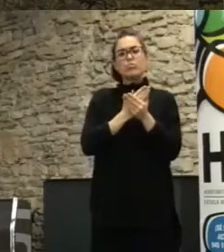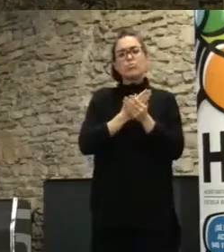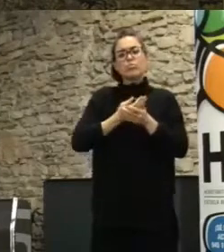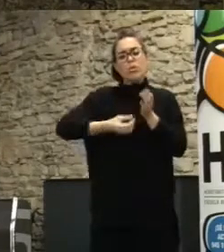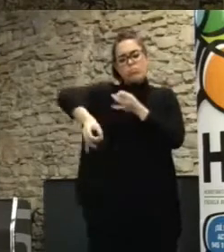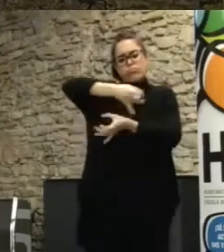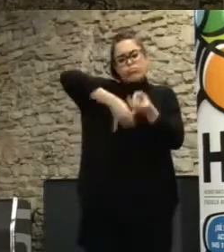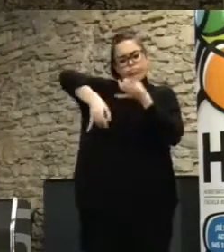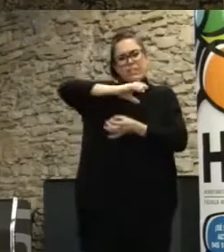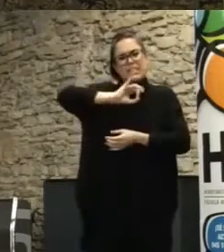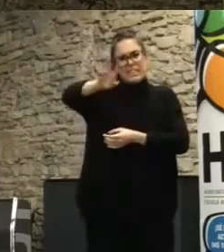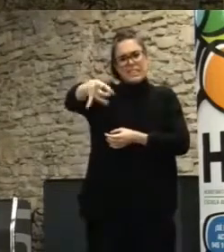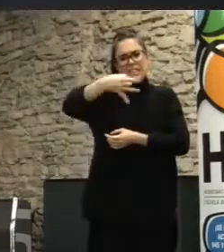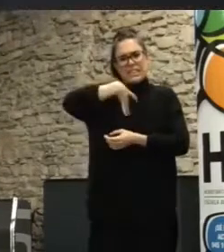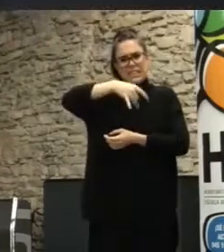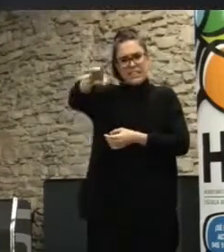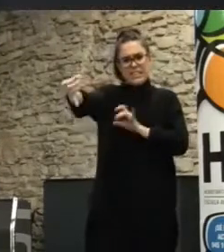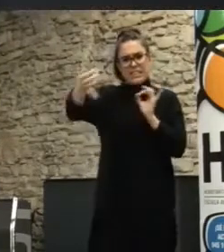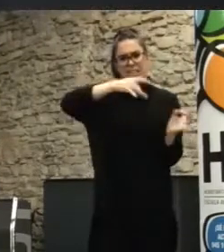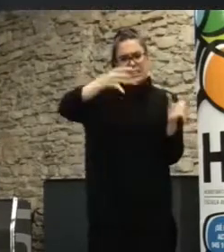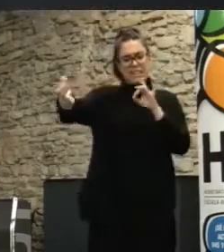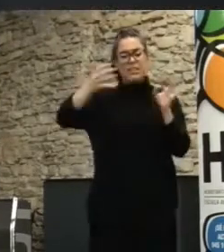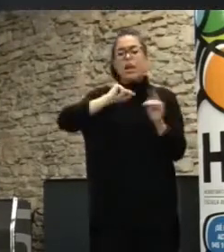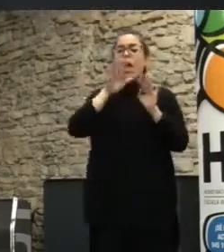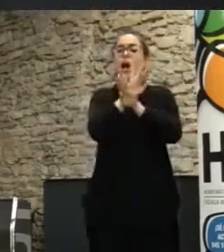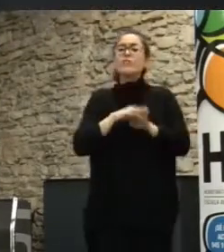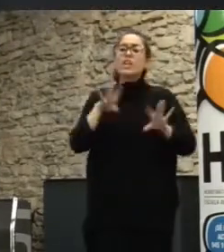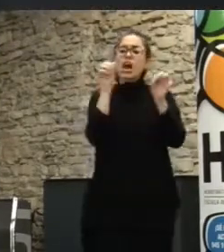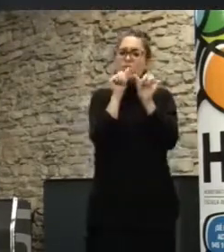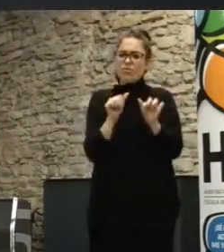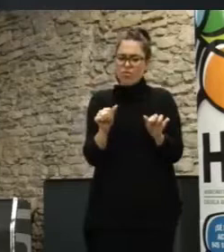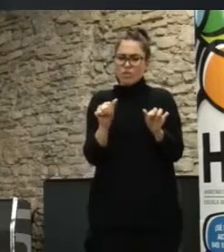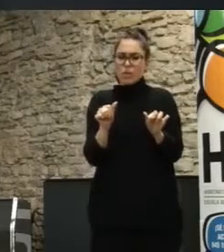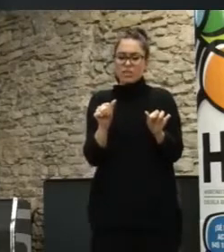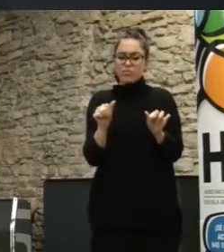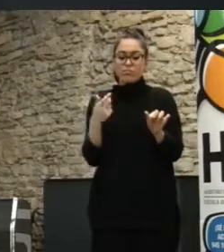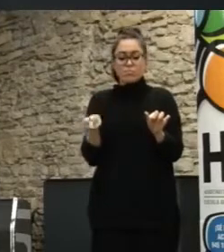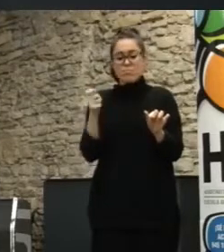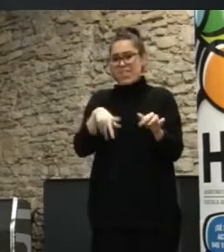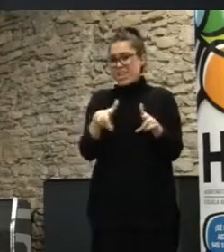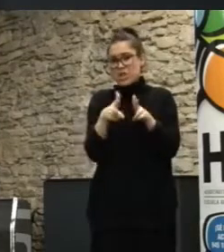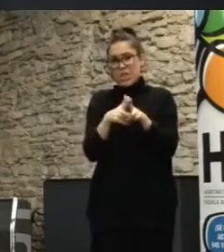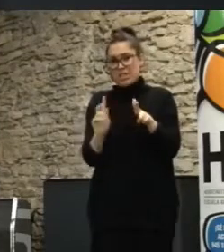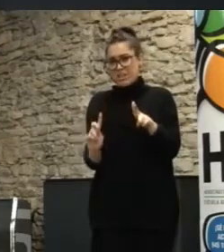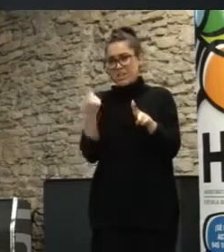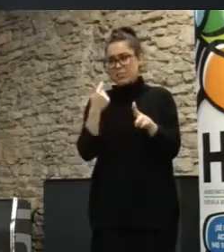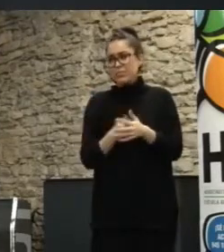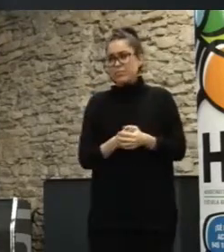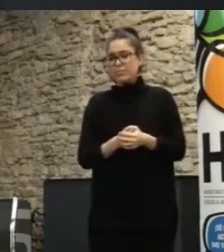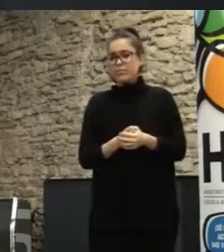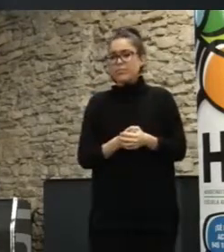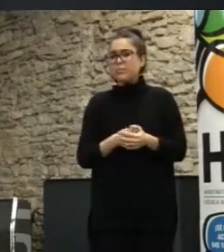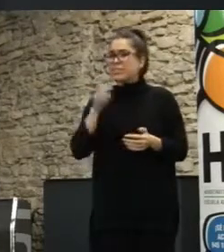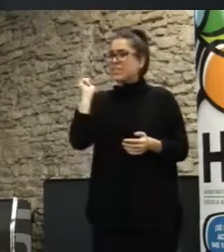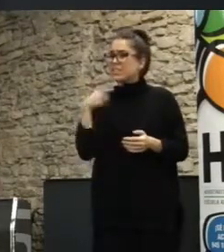que cambia archivos. Entonces, bueno, es un formato, es el formato que más se asemeja a la sociedad hoy en día. Entonces, bueno, la